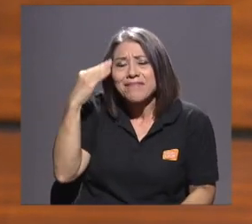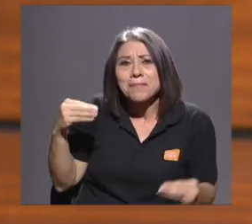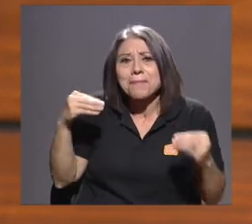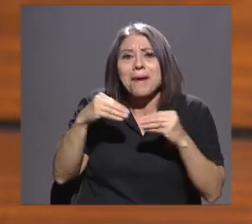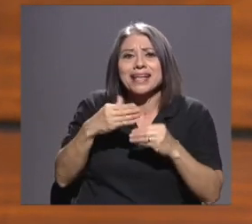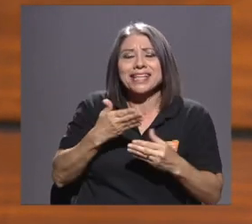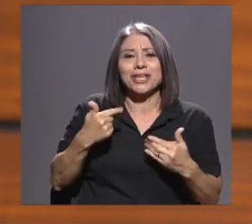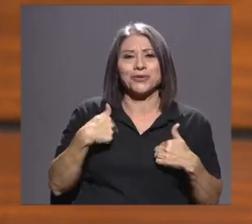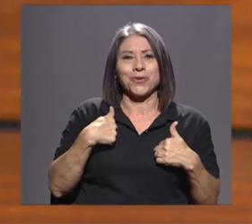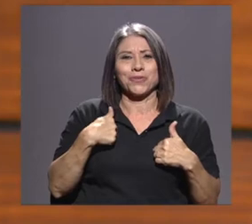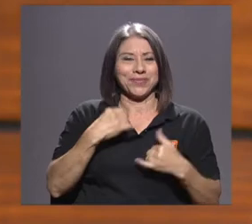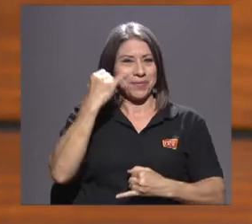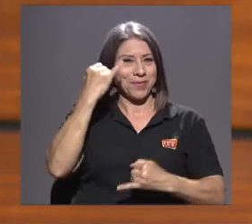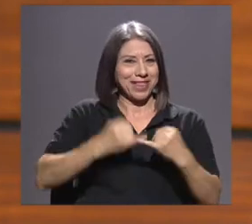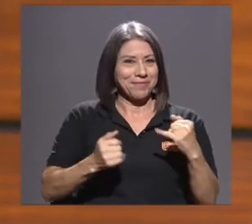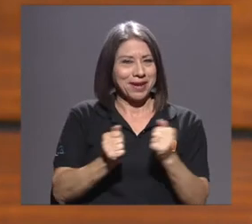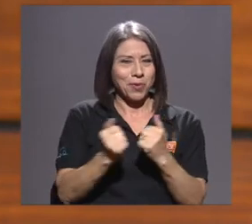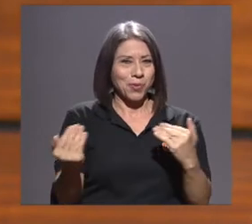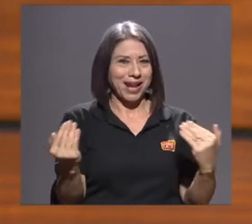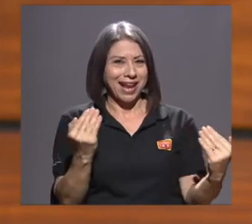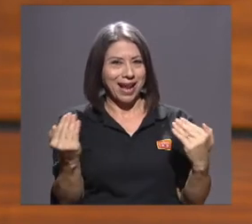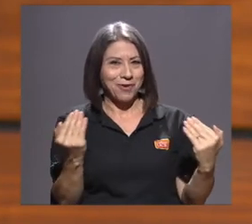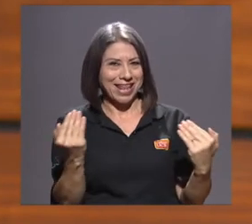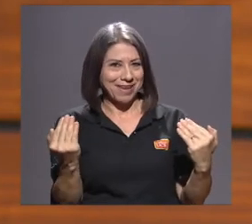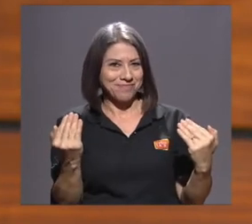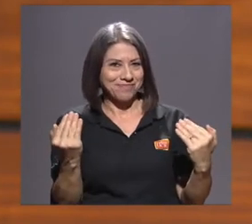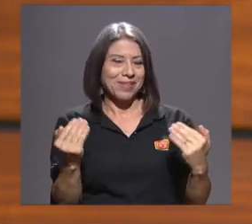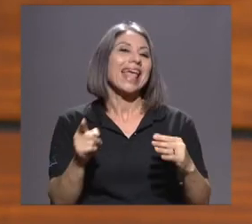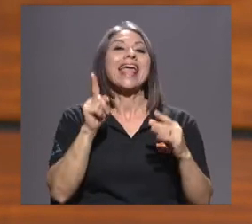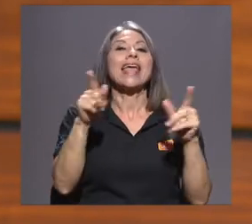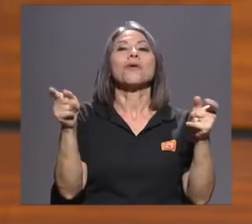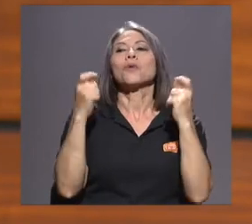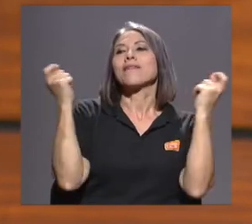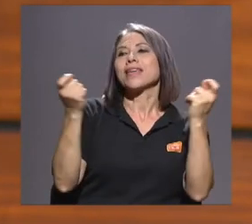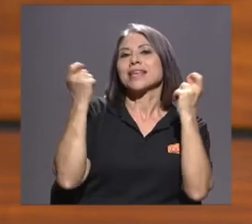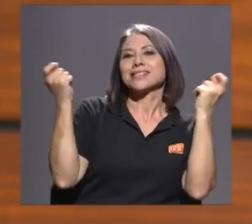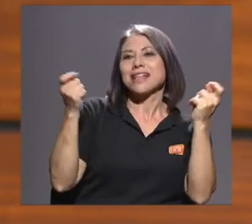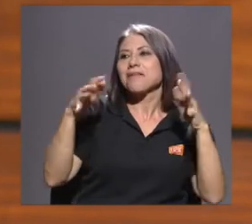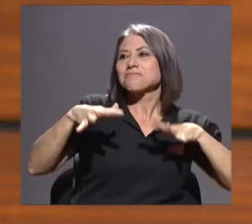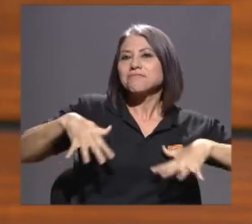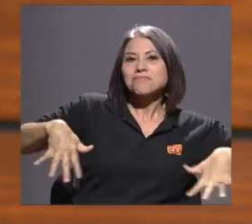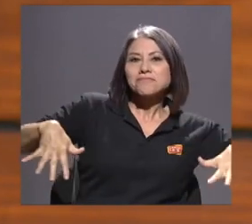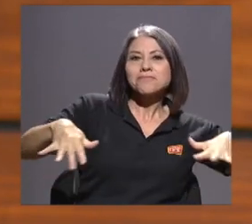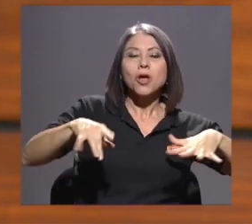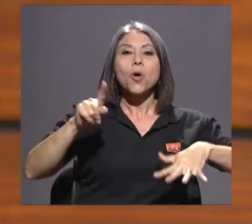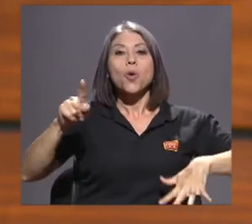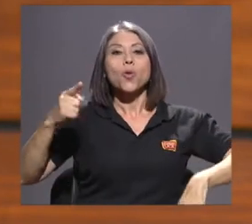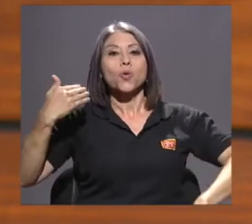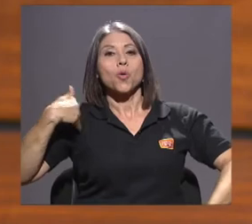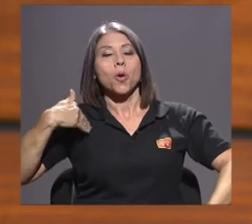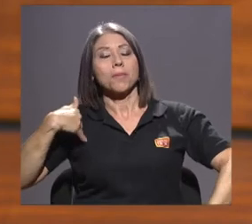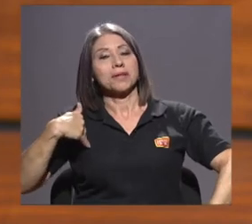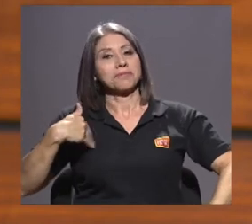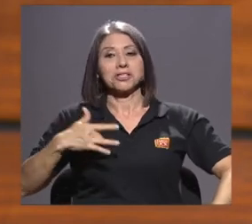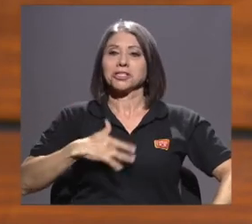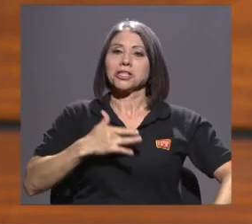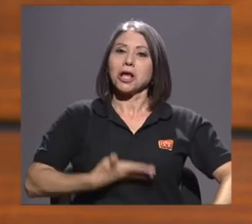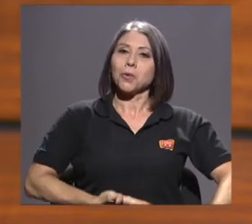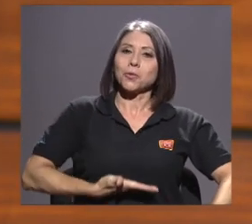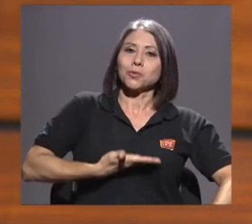esto con una analogía. En una fiesta un compañero se enorgullecía de que su hija